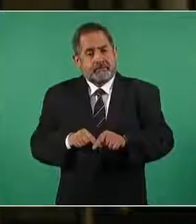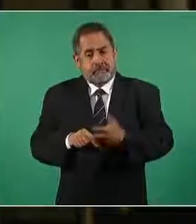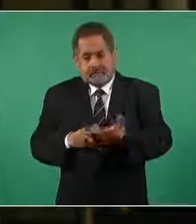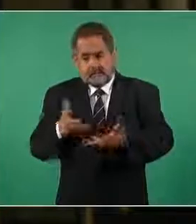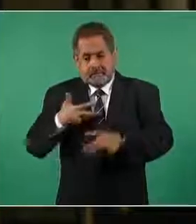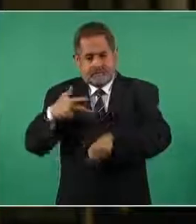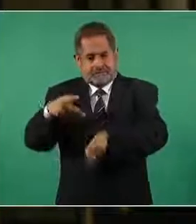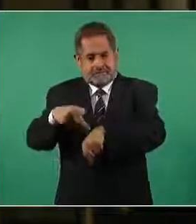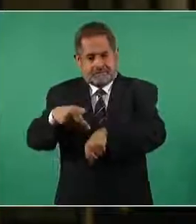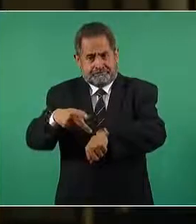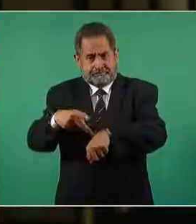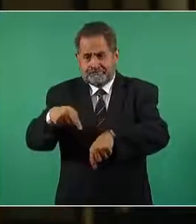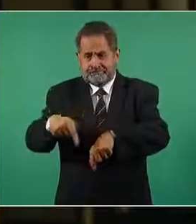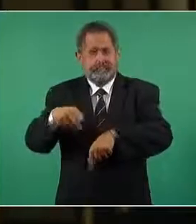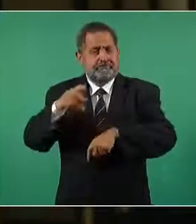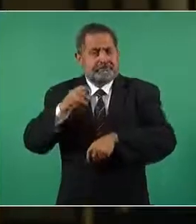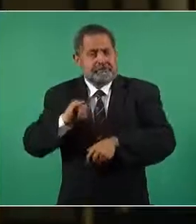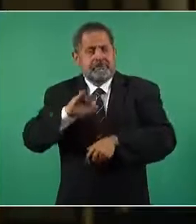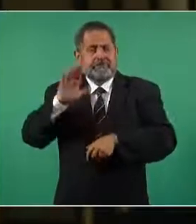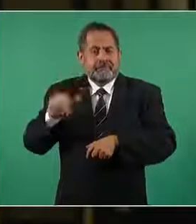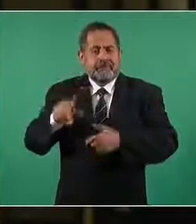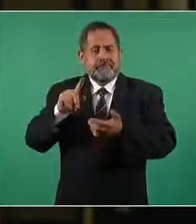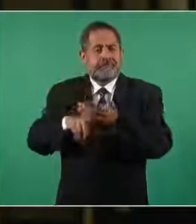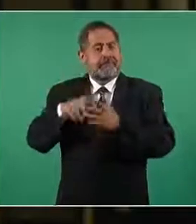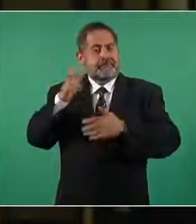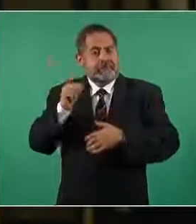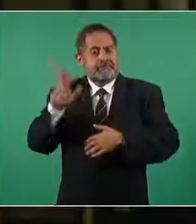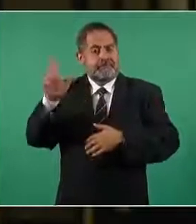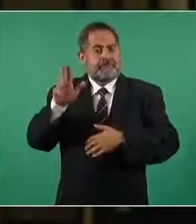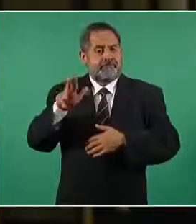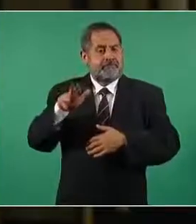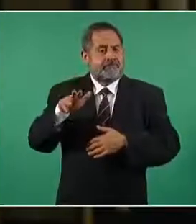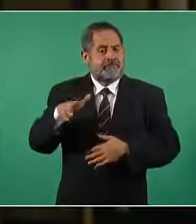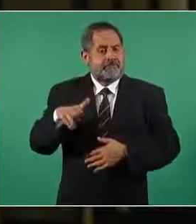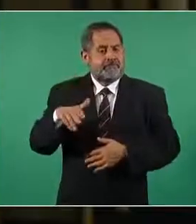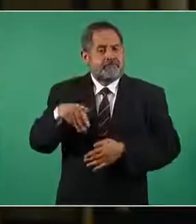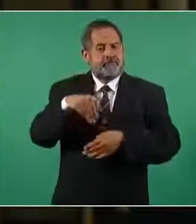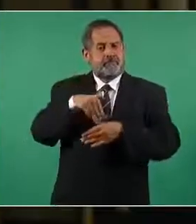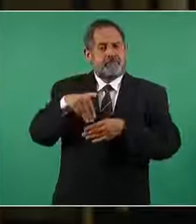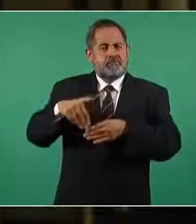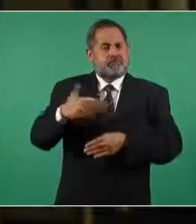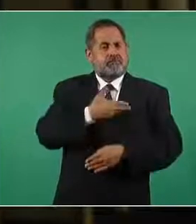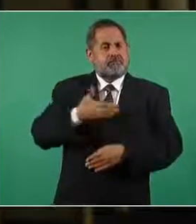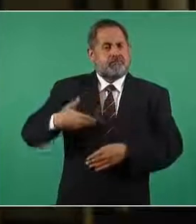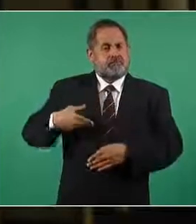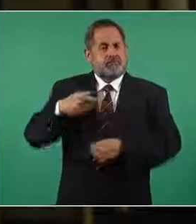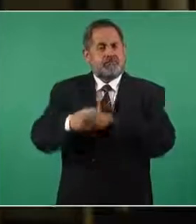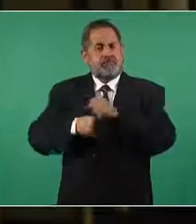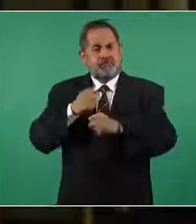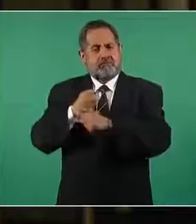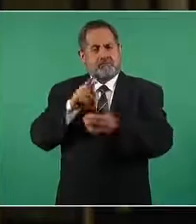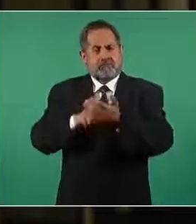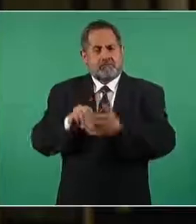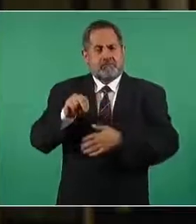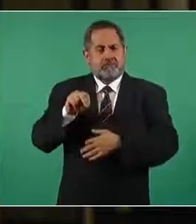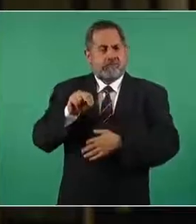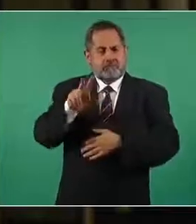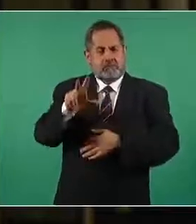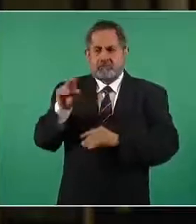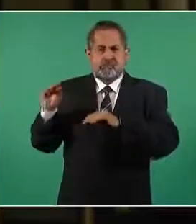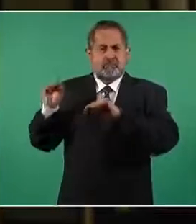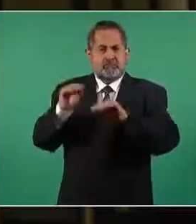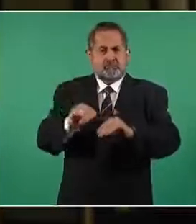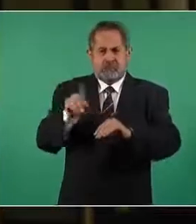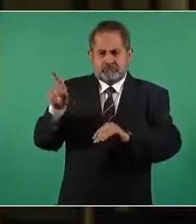piedra donde se supone iba a estar la estatua del presidente que ocuparía el cargo en 2018 en este caso la suya